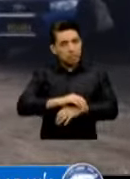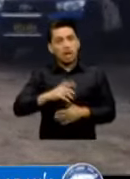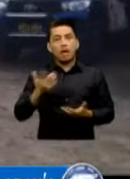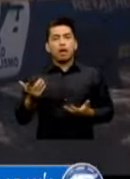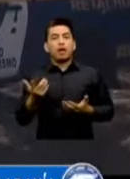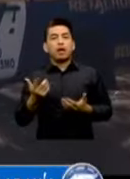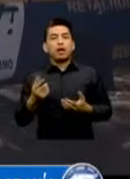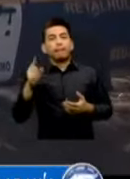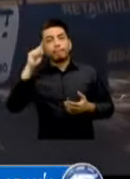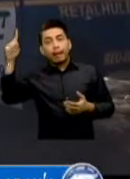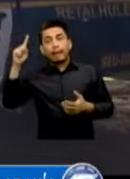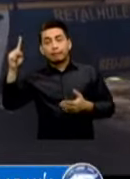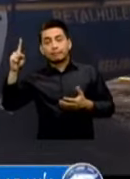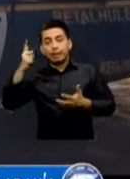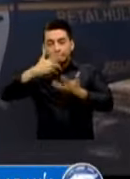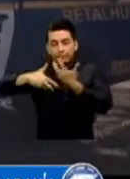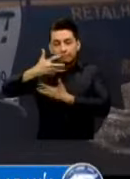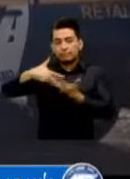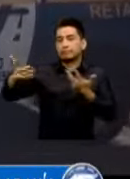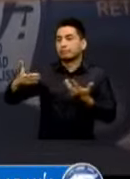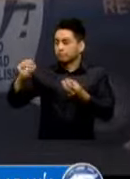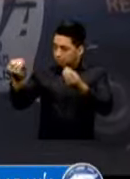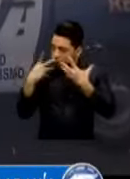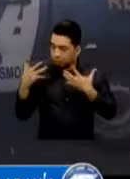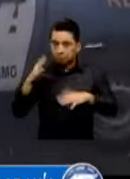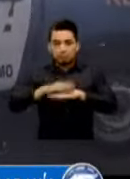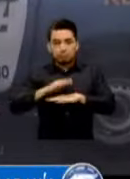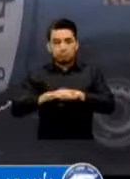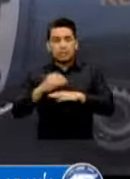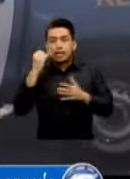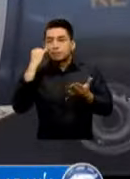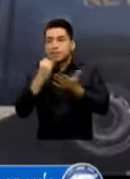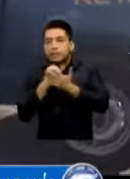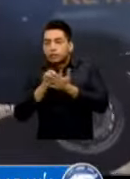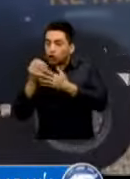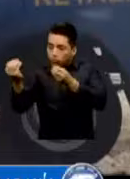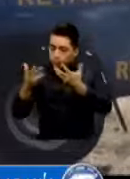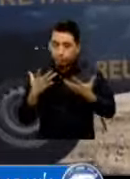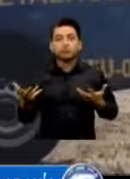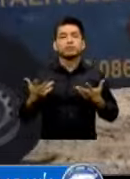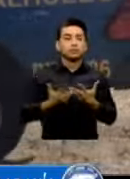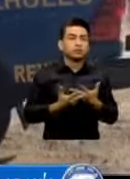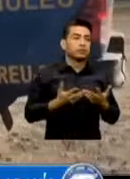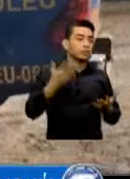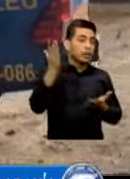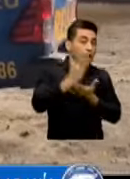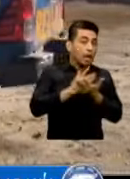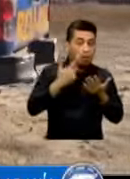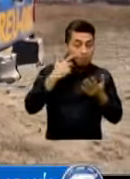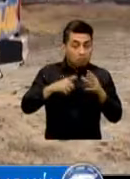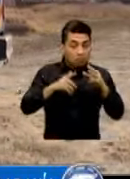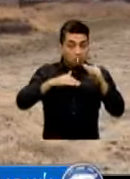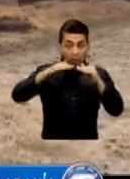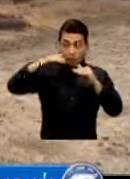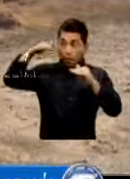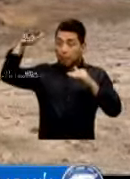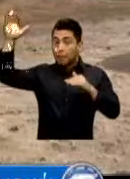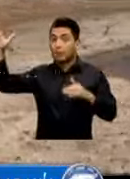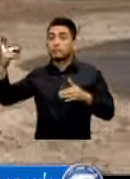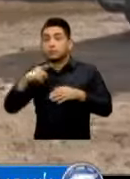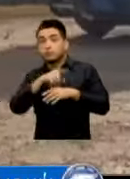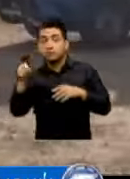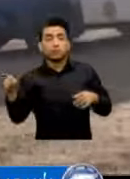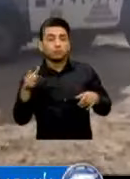investigación Criminal Nos pone Al día Precisamente Debido A algún Incremento Que hemos Podido Percibir En los Hechos En los